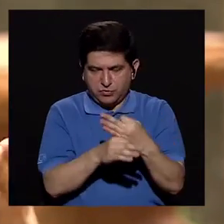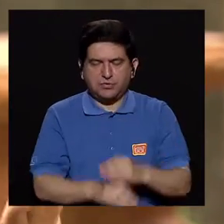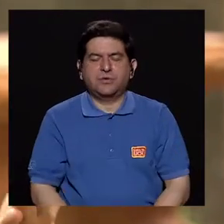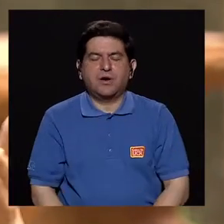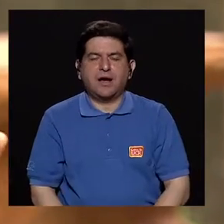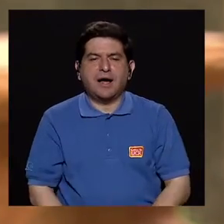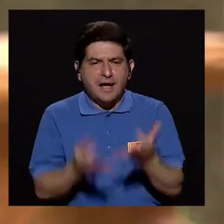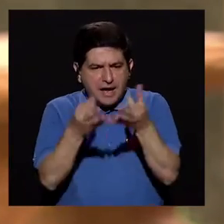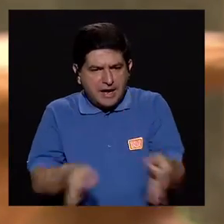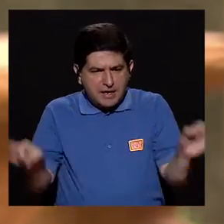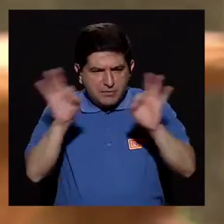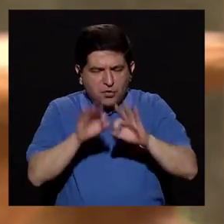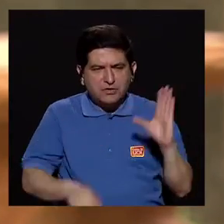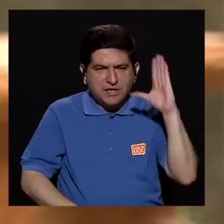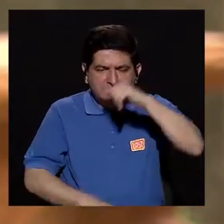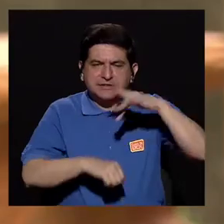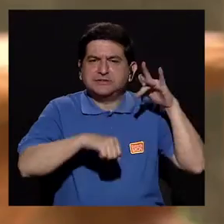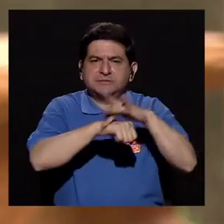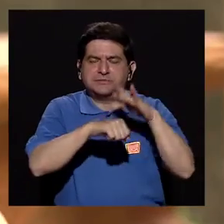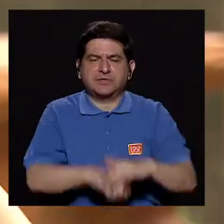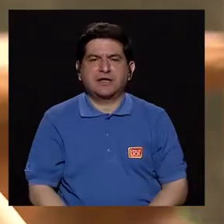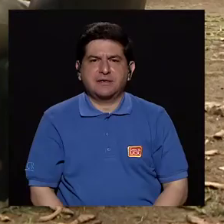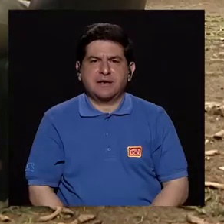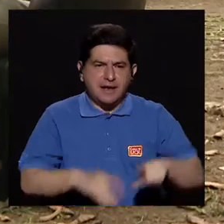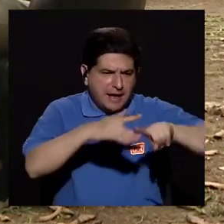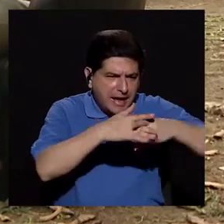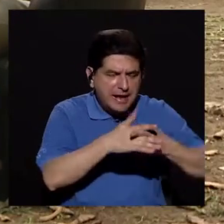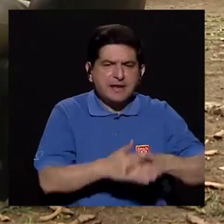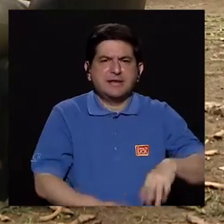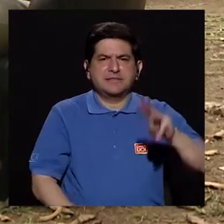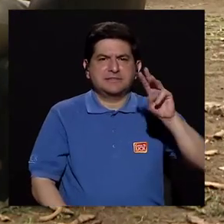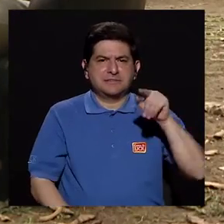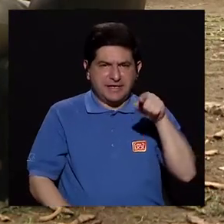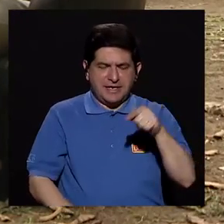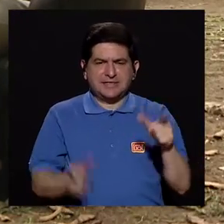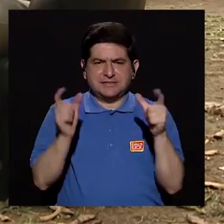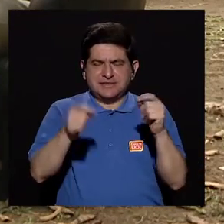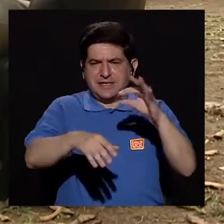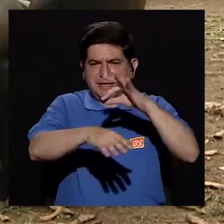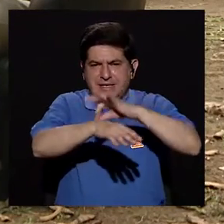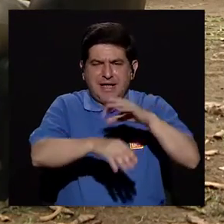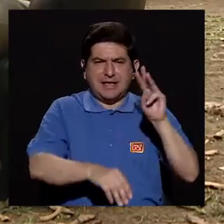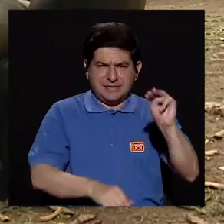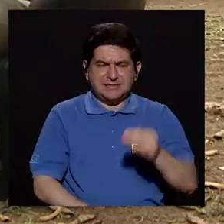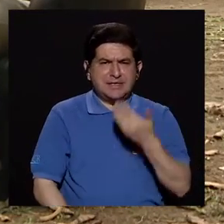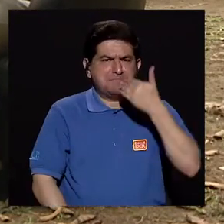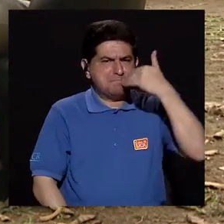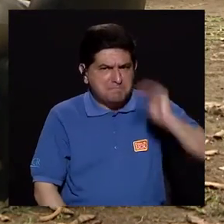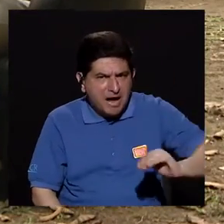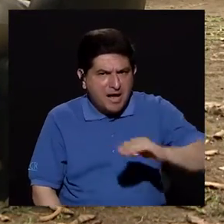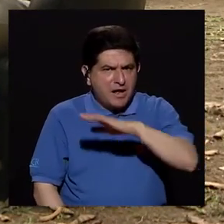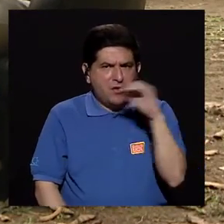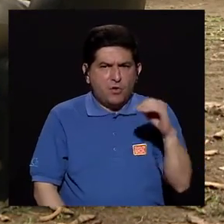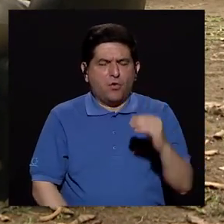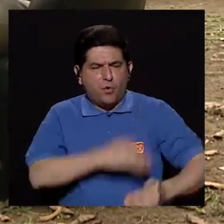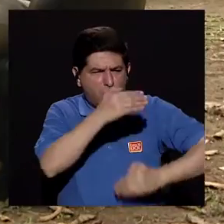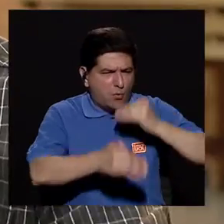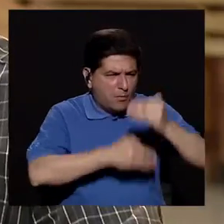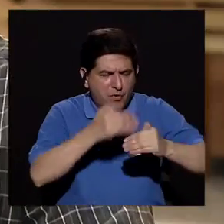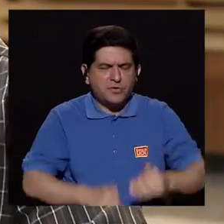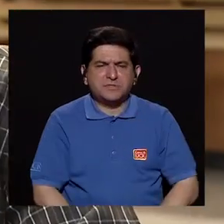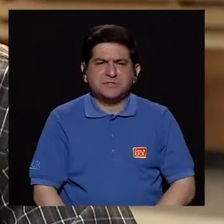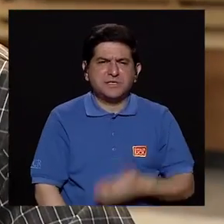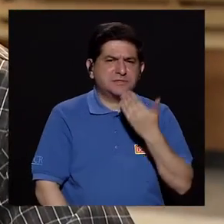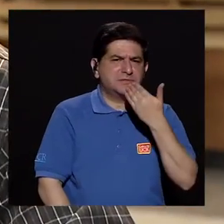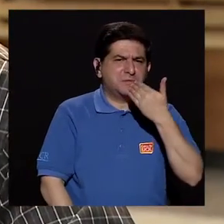De ahí la importancia de la detección temprano. Doctora, ¿desde su nacimiento el melanoma nace como un tipo de cáncer maligno o es más bien un